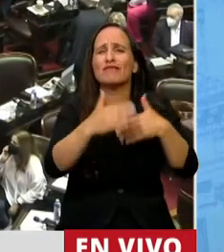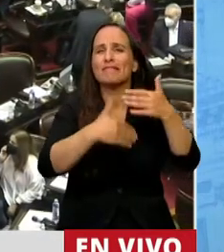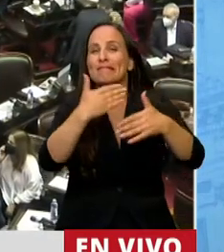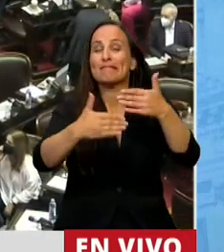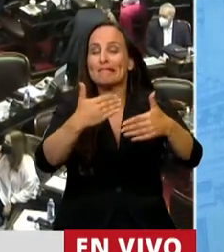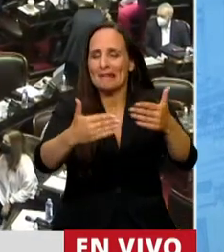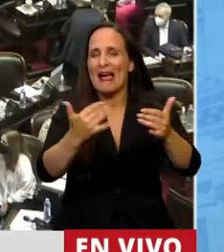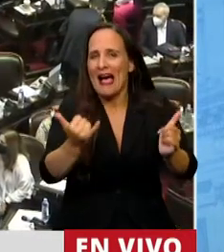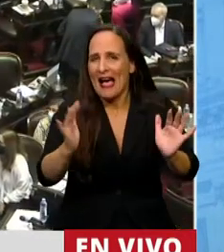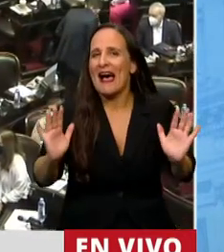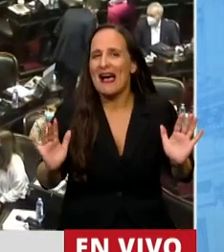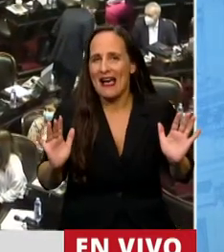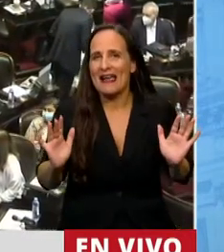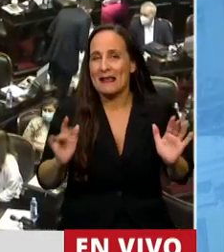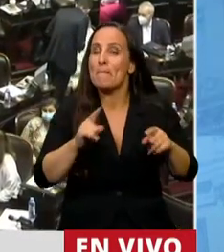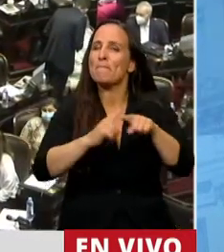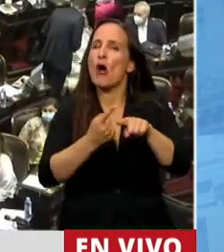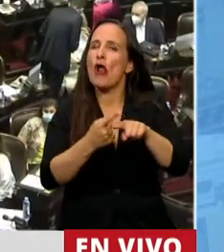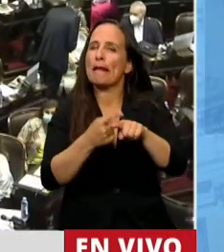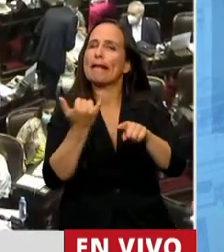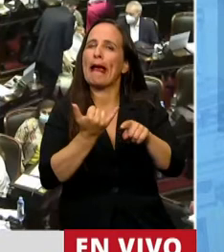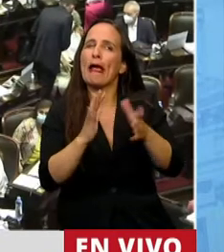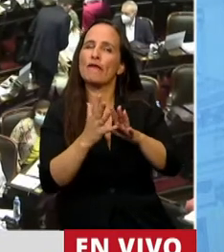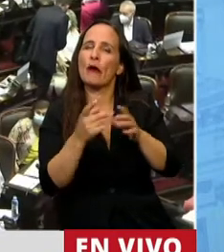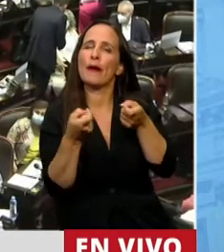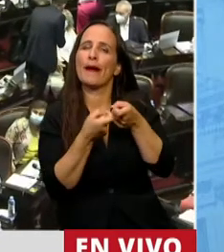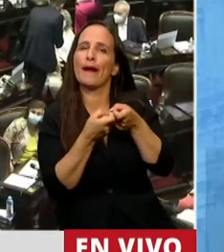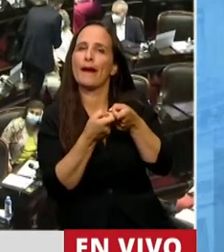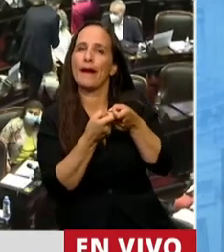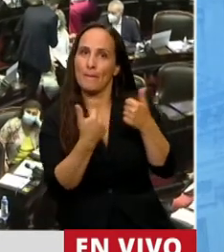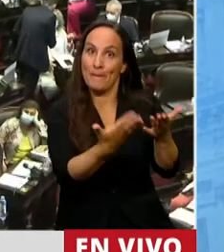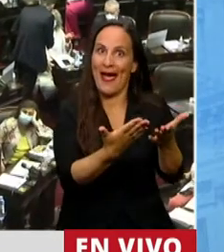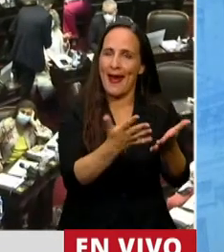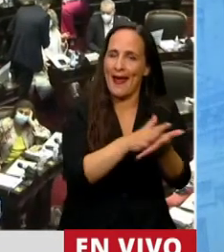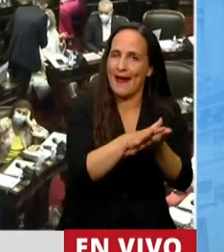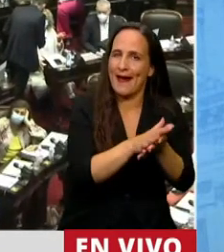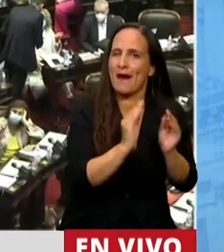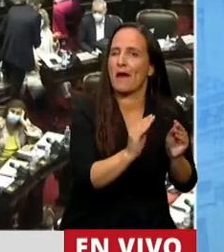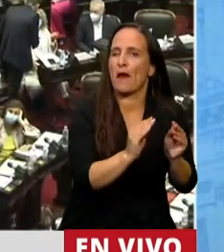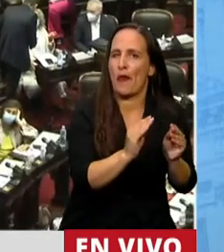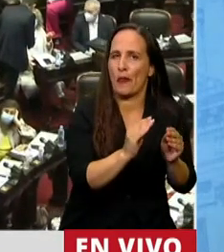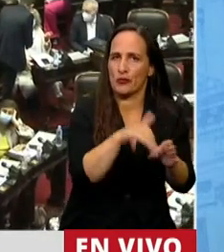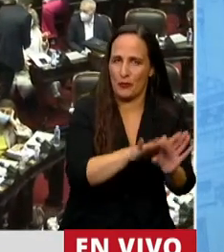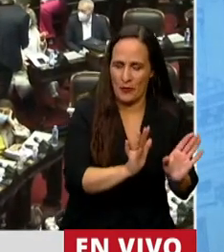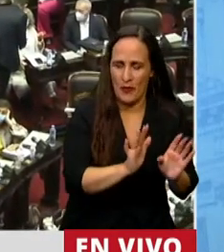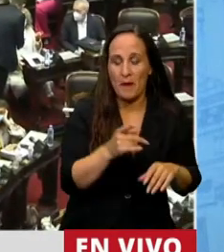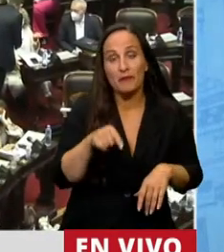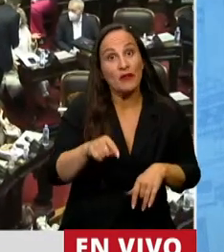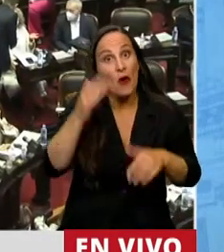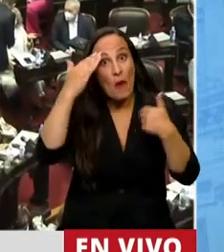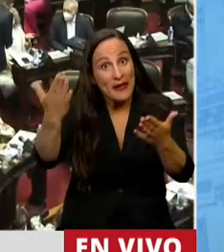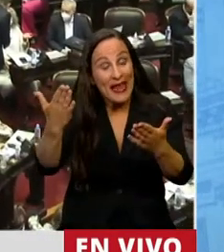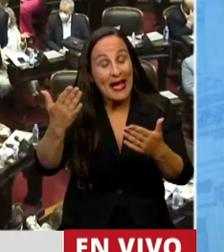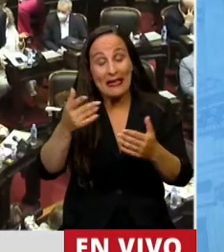es partícipe y cómplice de esa situación. En este homenaje, para finalizar, propongo